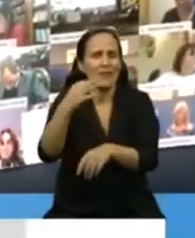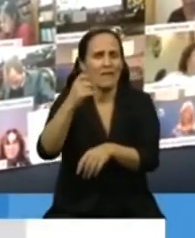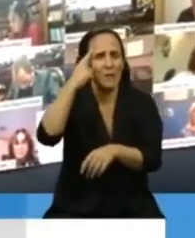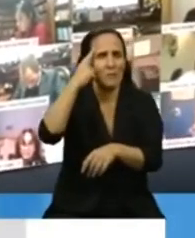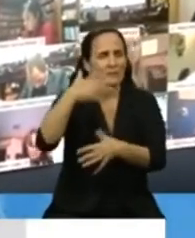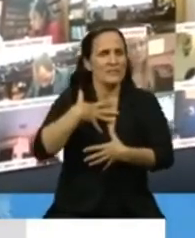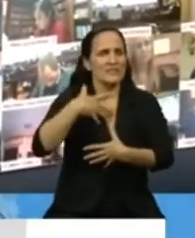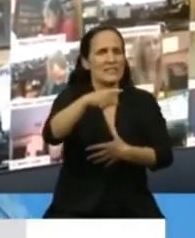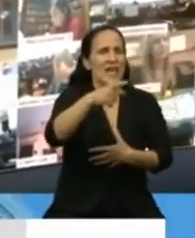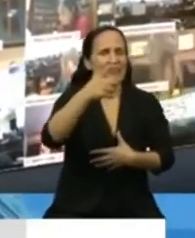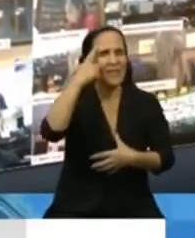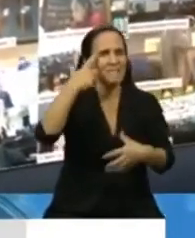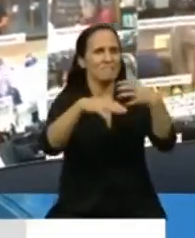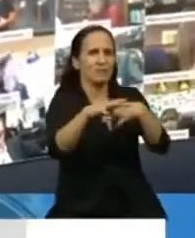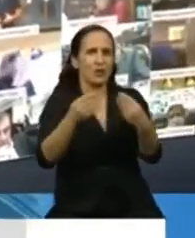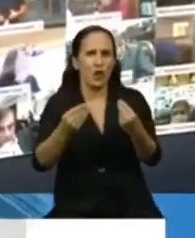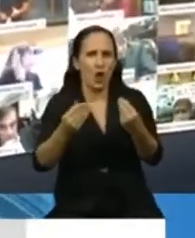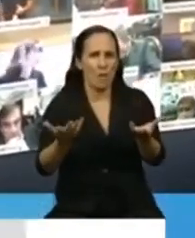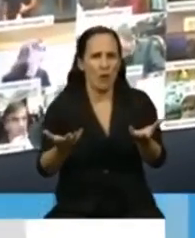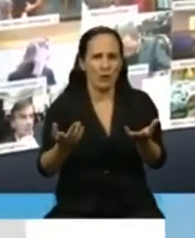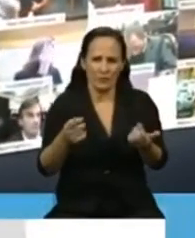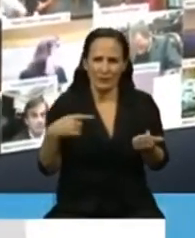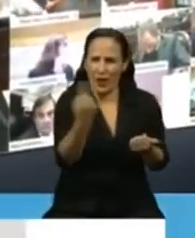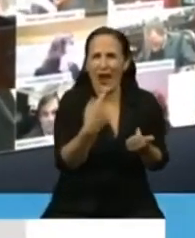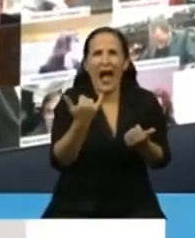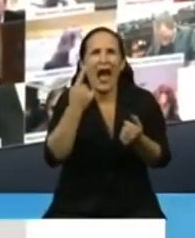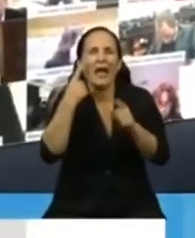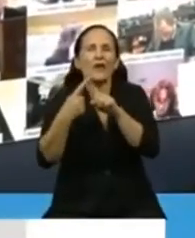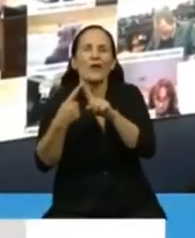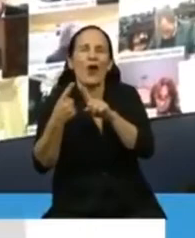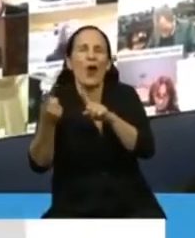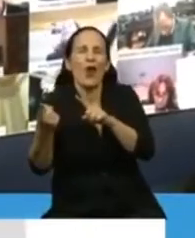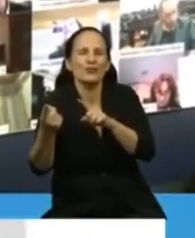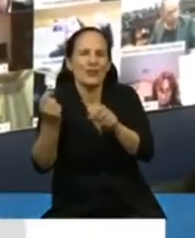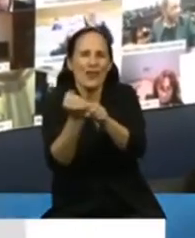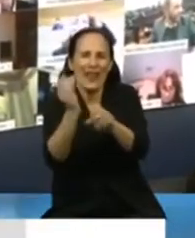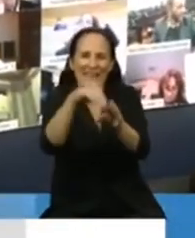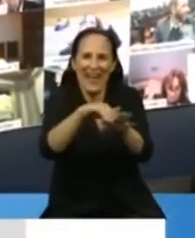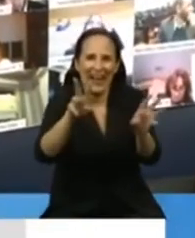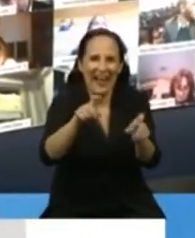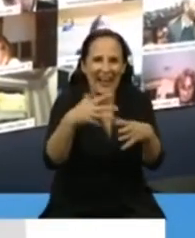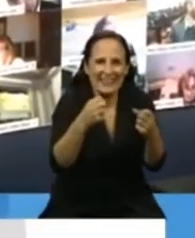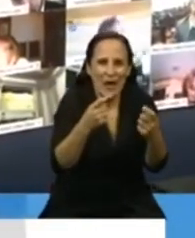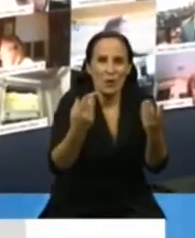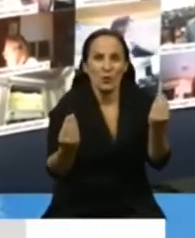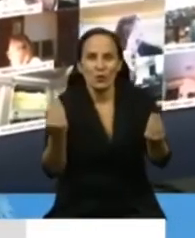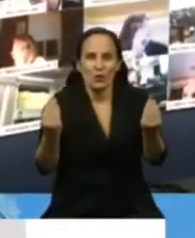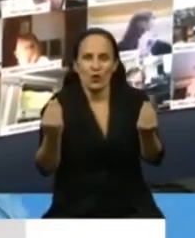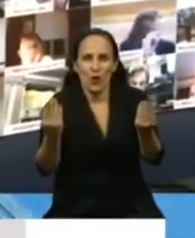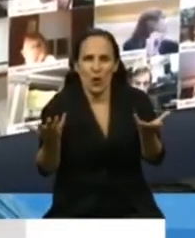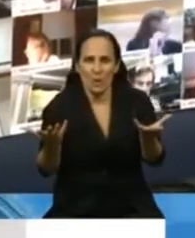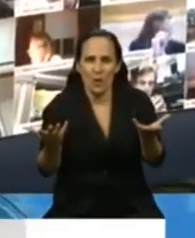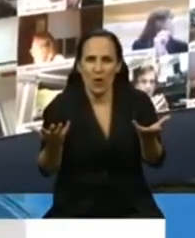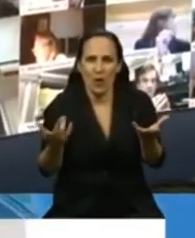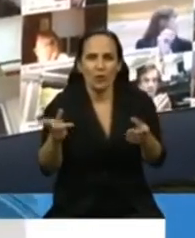momento y cada uno pensemos en a alguien que conocemos y pensemos lo que significa cada día que comienza a salir a